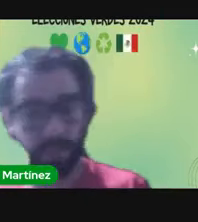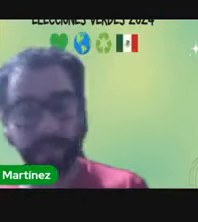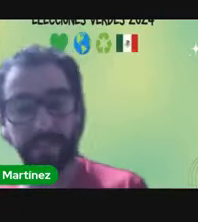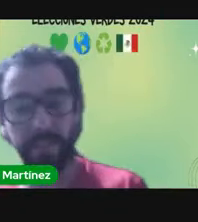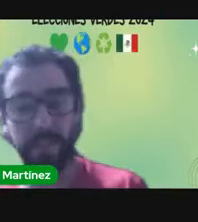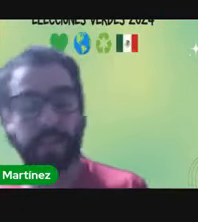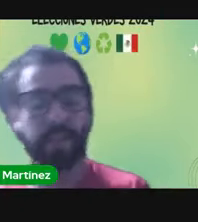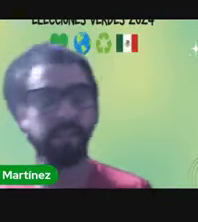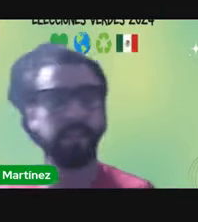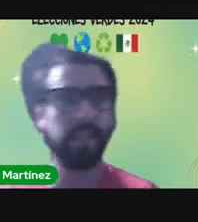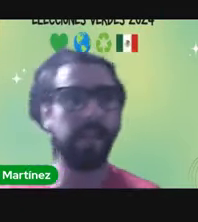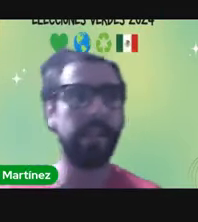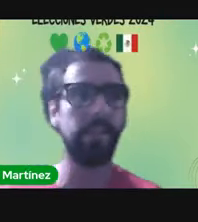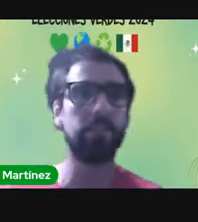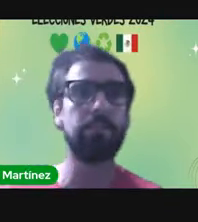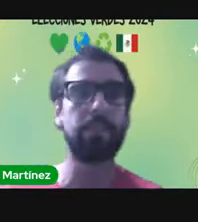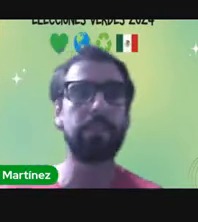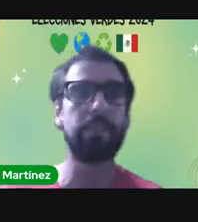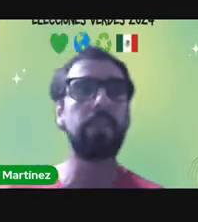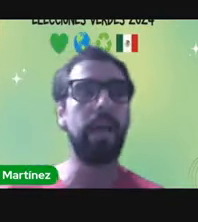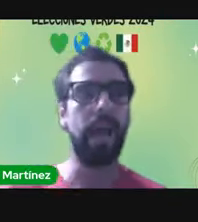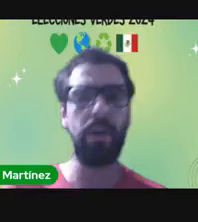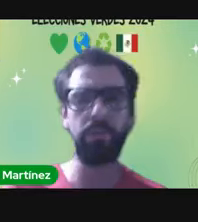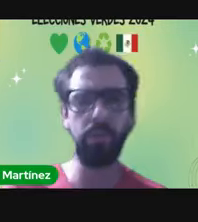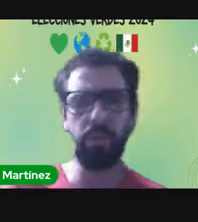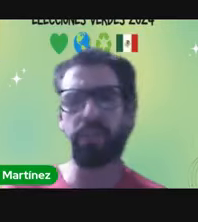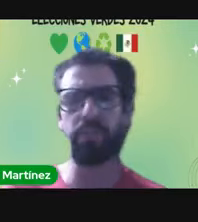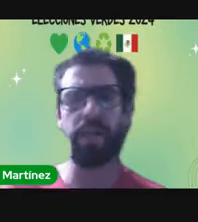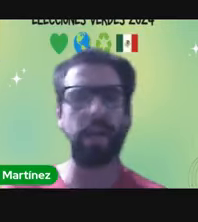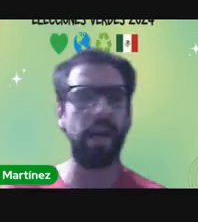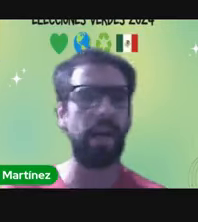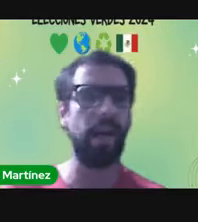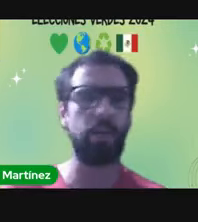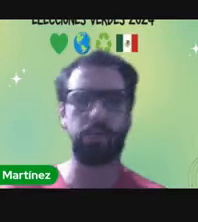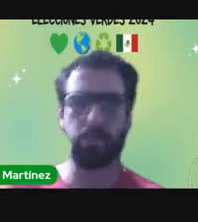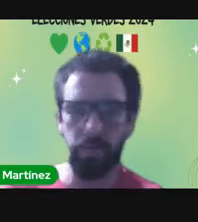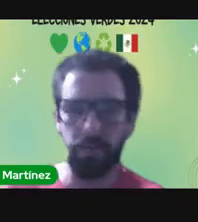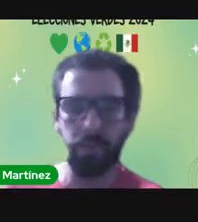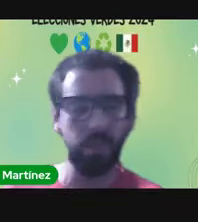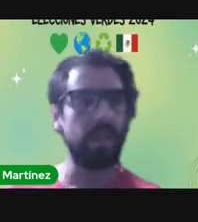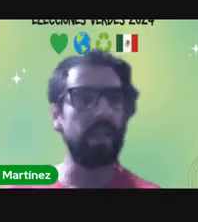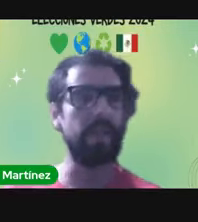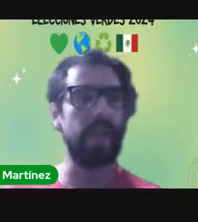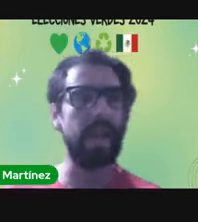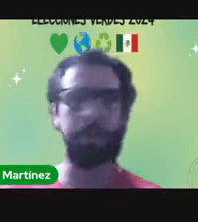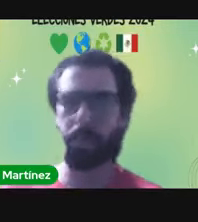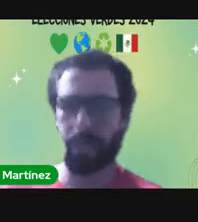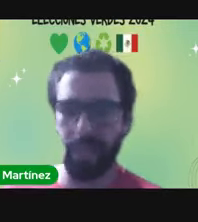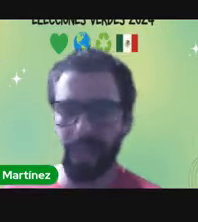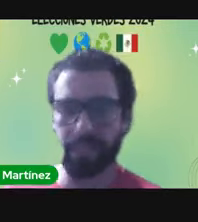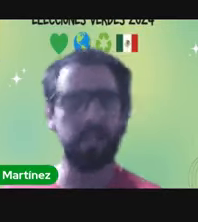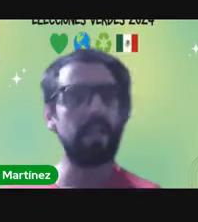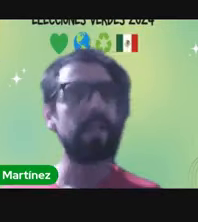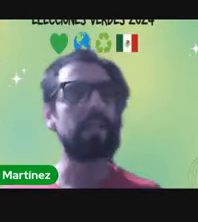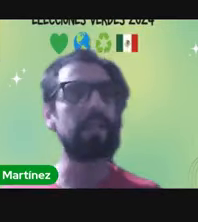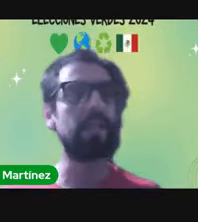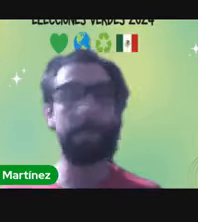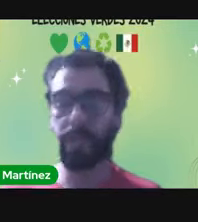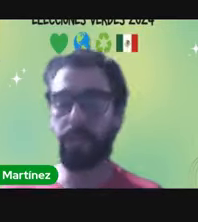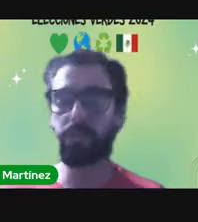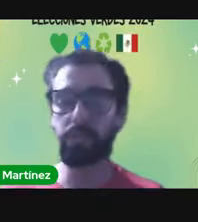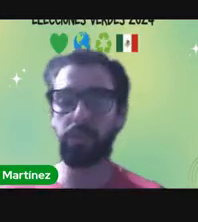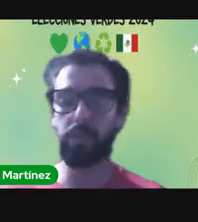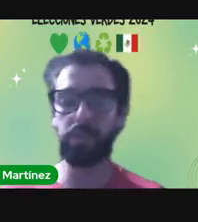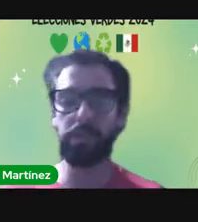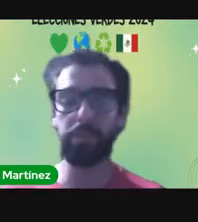reducir la desigualdad es tener estos impuestos a los lujos al consumo a la propiedad y también